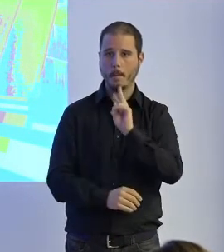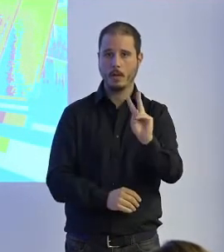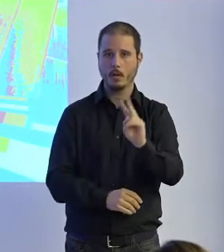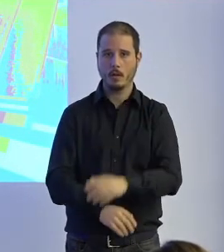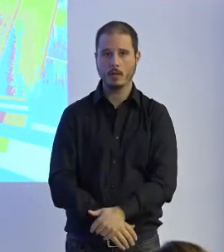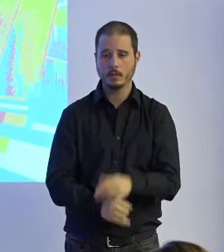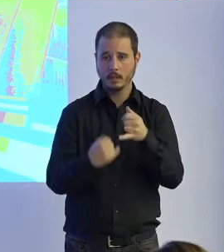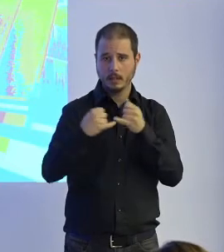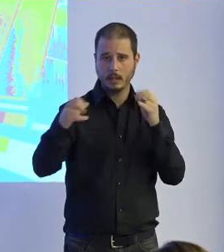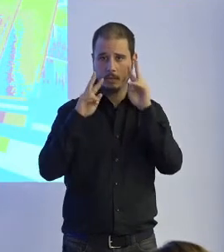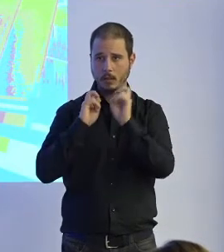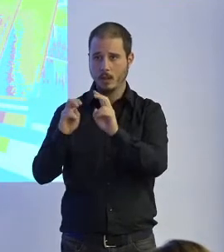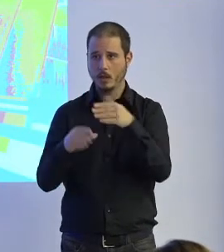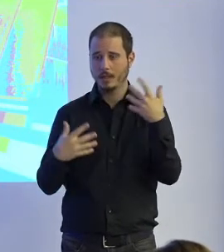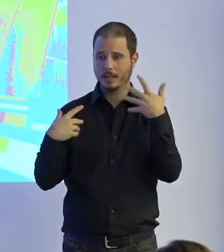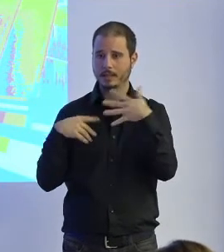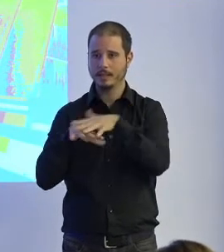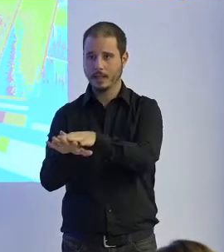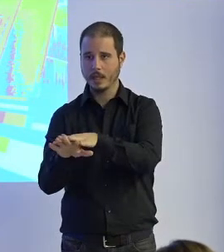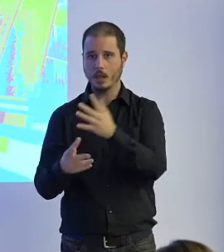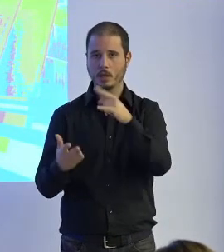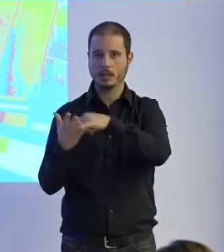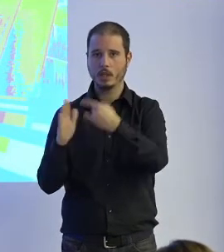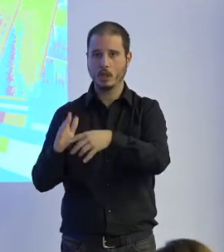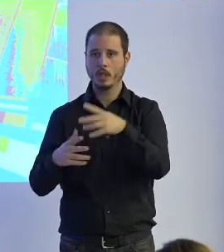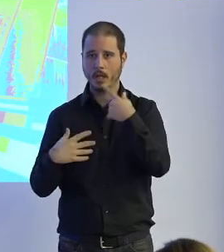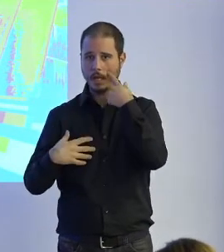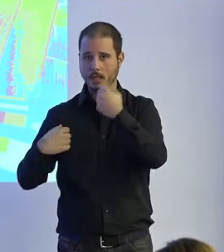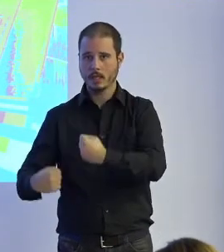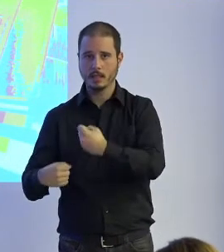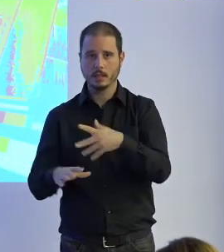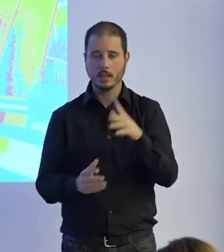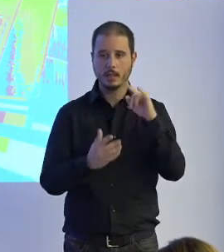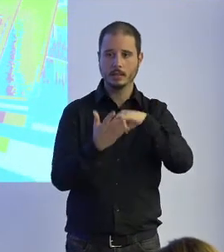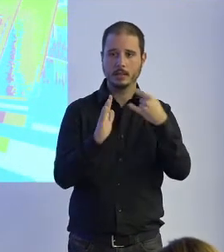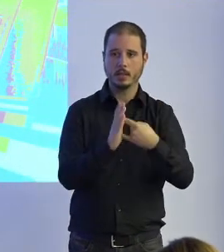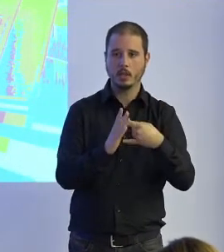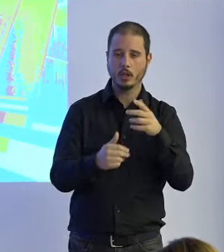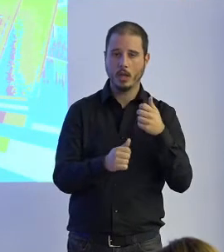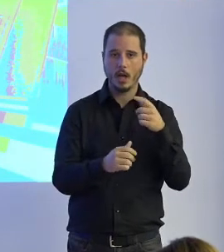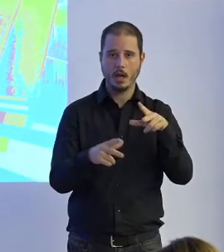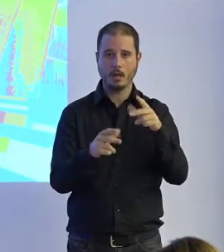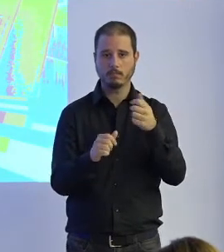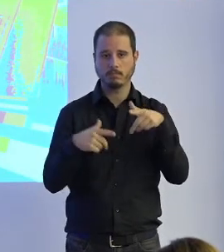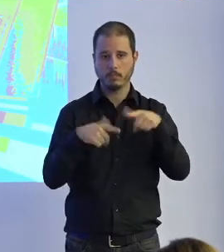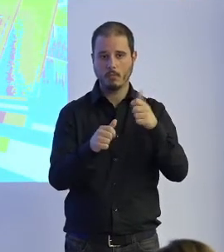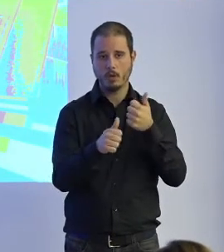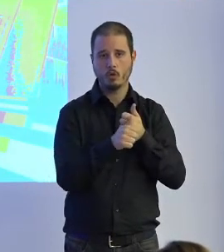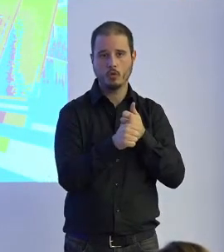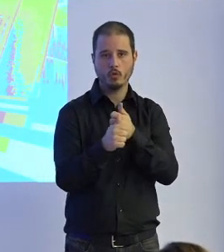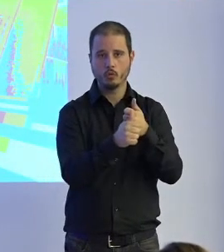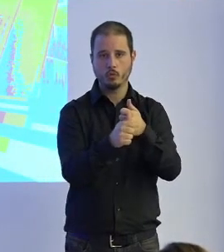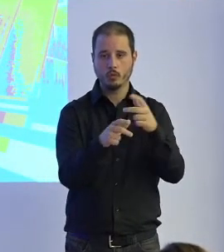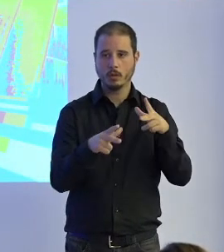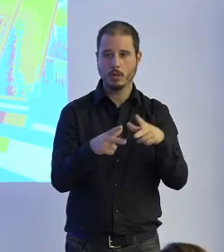son integración de tecnologías sanitarias tecnologías de la información en el ámbito socio asistencial ha participado en